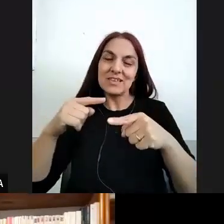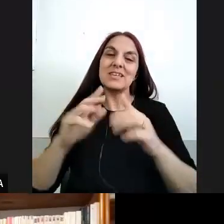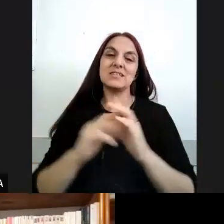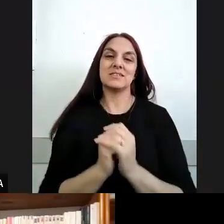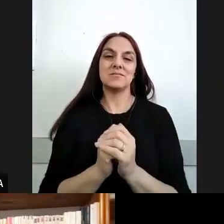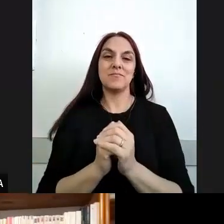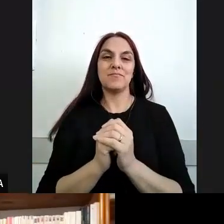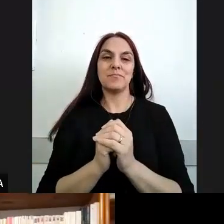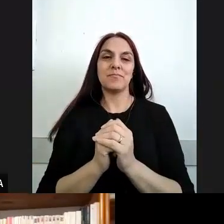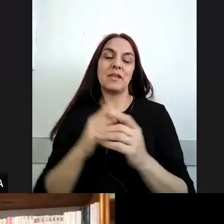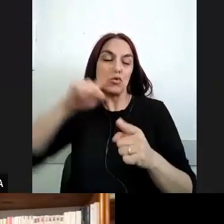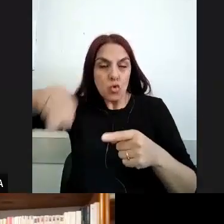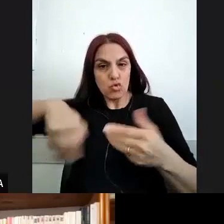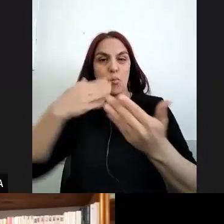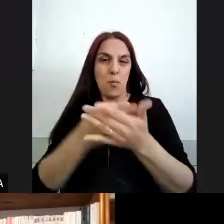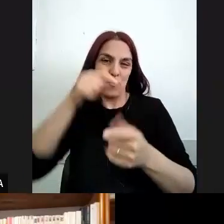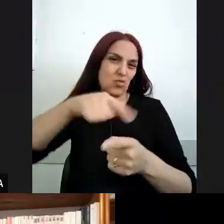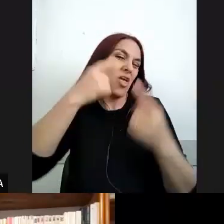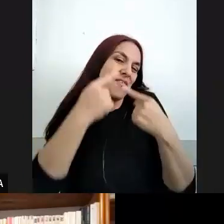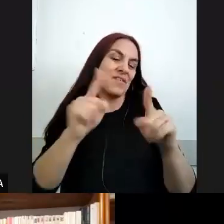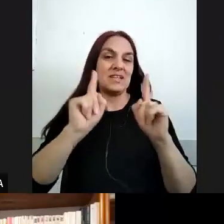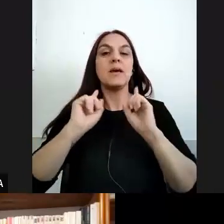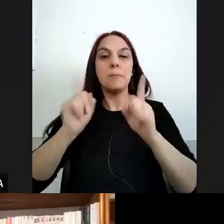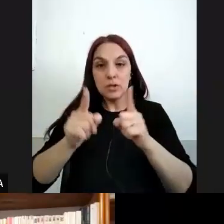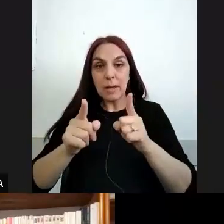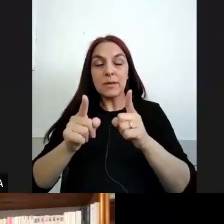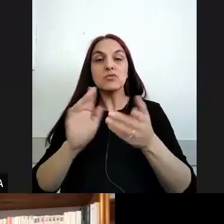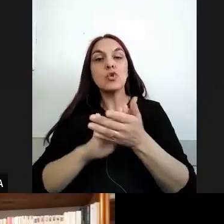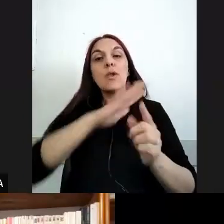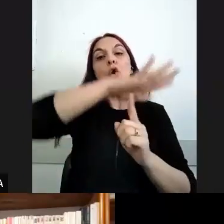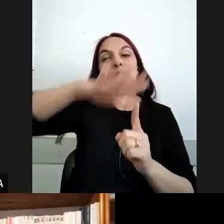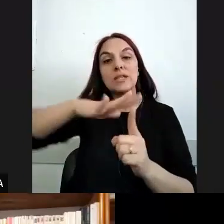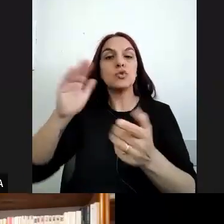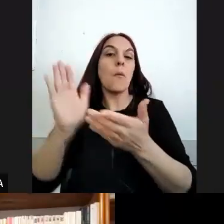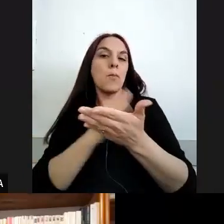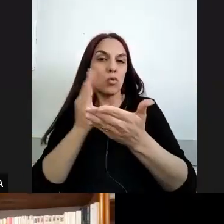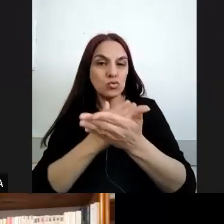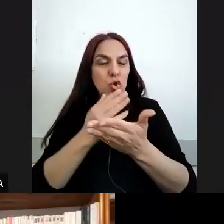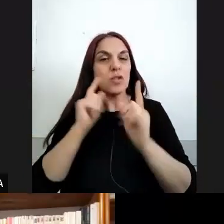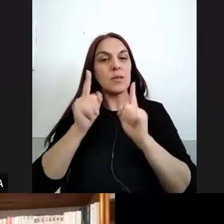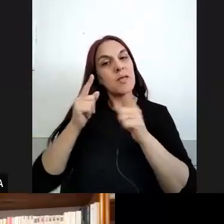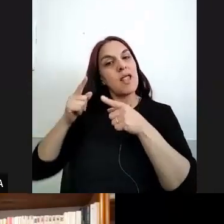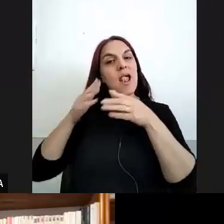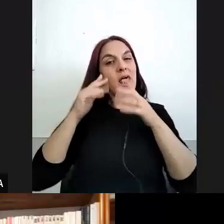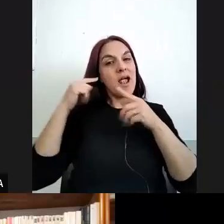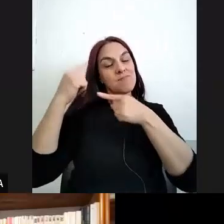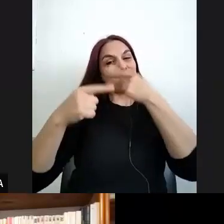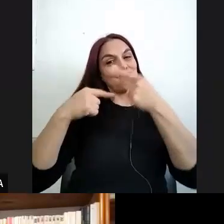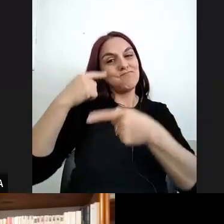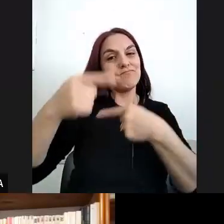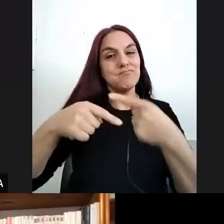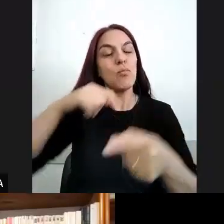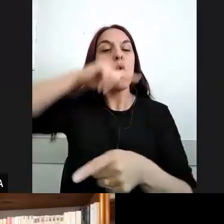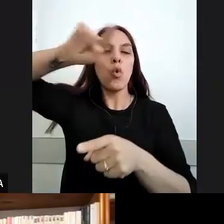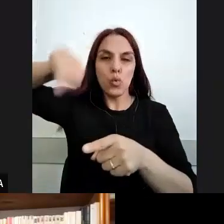que vamos a proponer y que tienen que ver digamos tanto con los contextos de producción y el recorrido que estamos haciendo